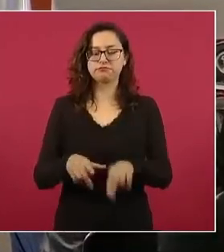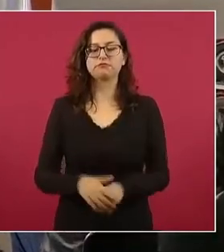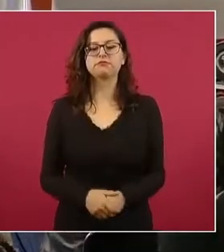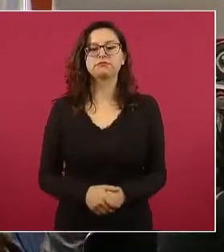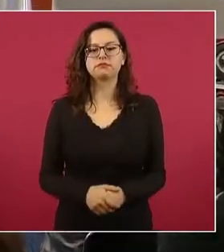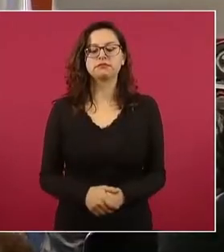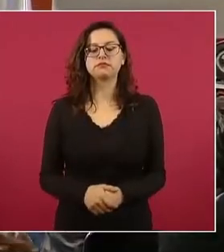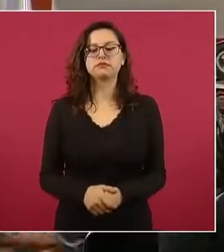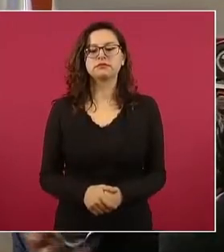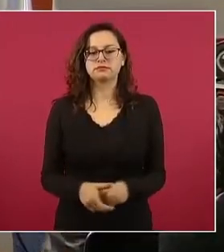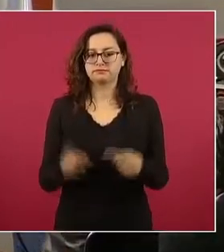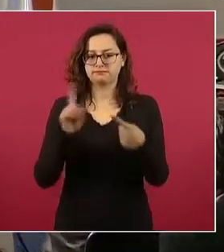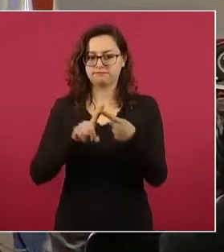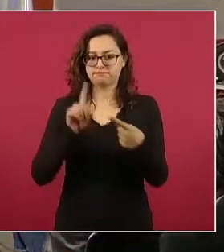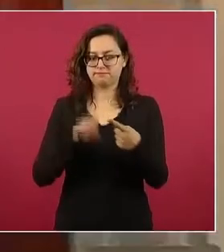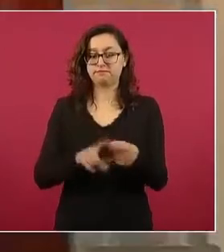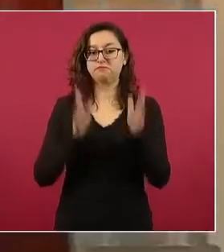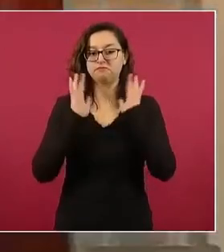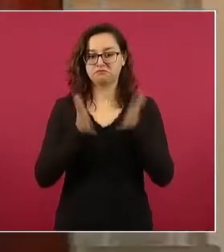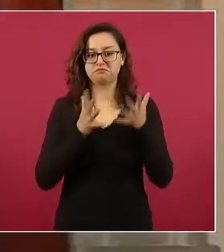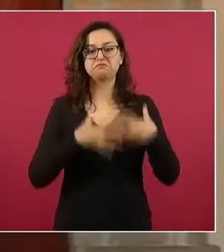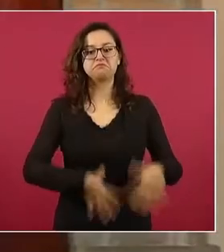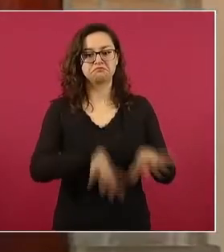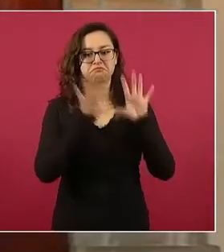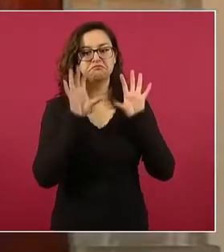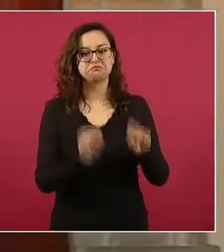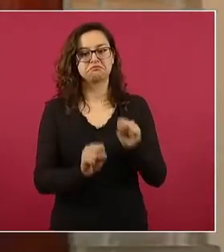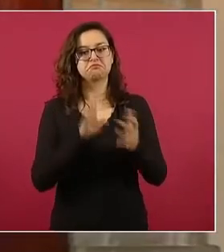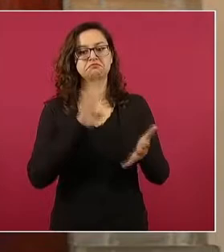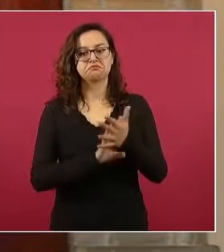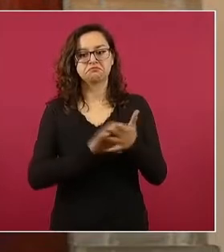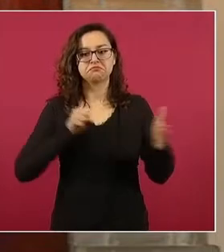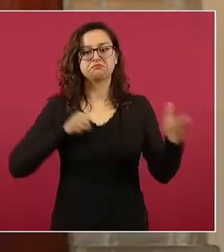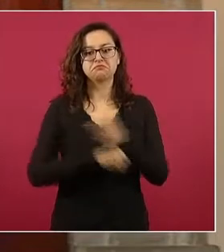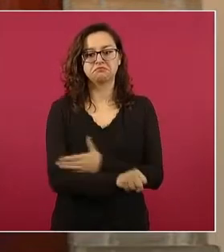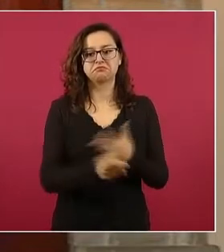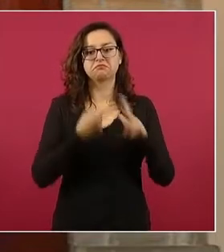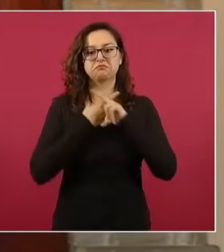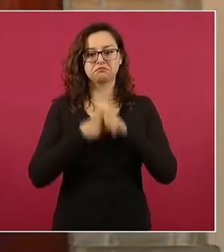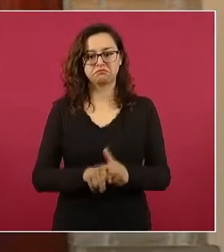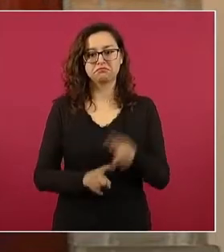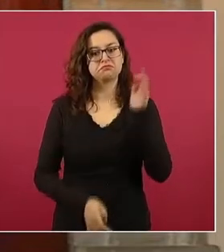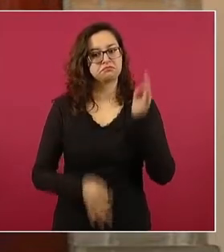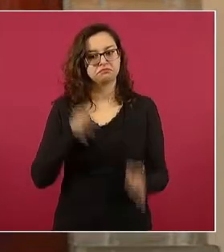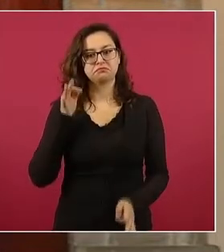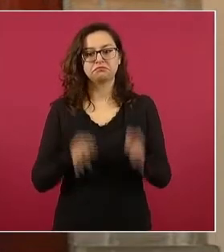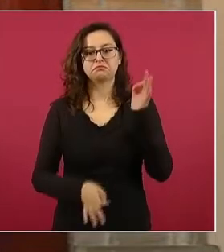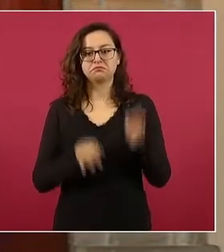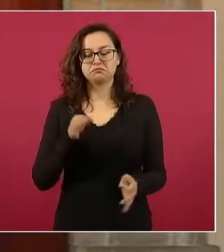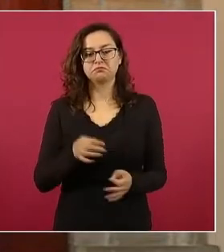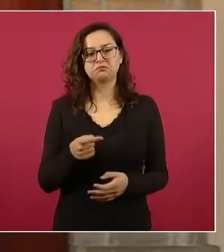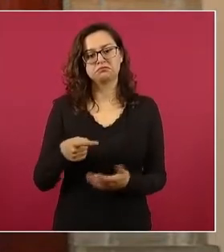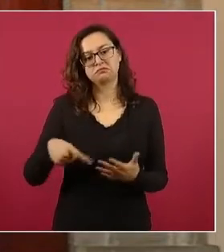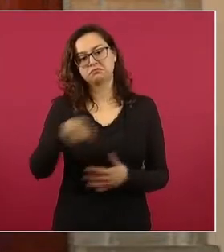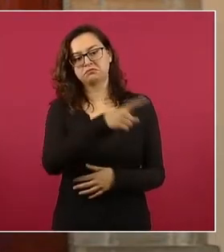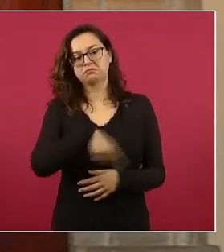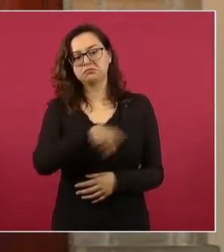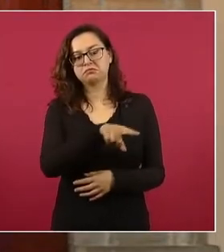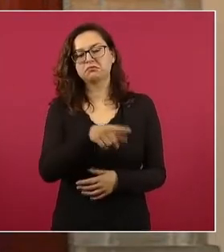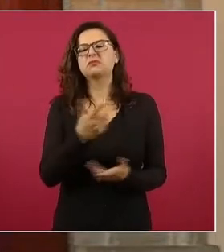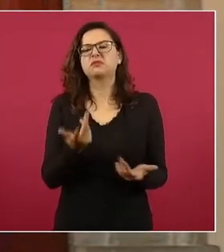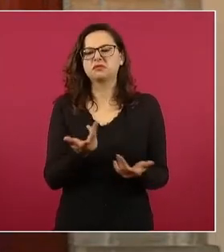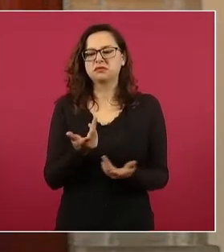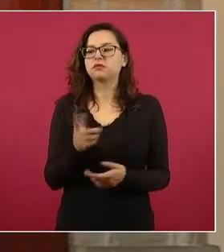detención y vinculación a proceso de los presuntos homicidas del empresario italiano Rafael